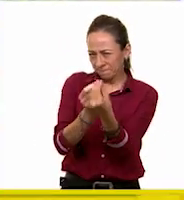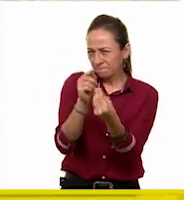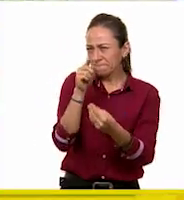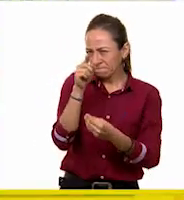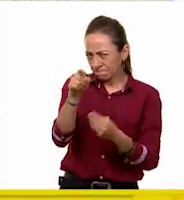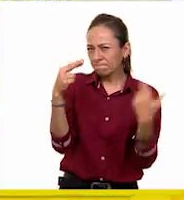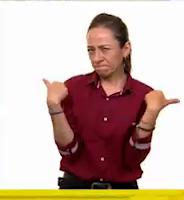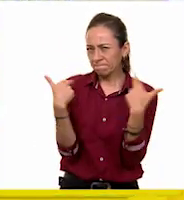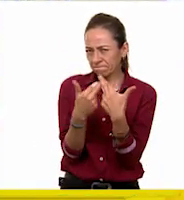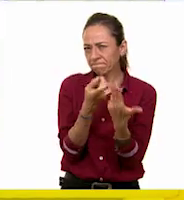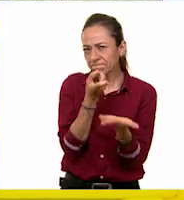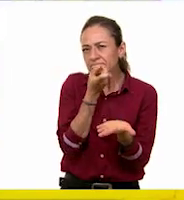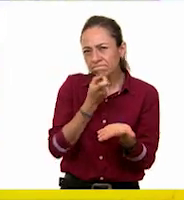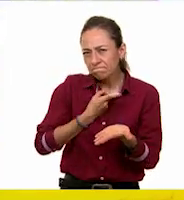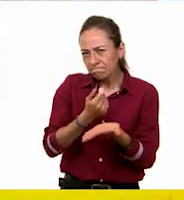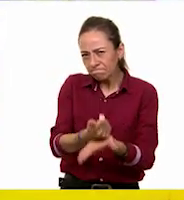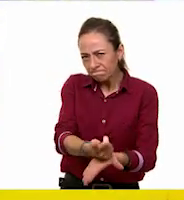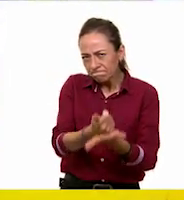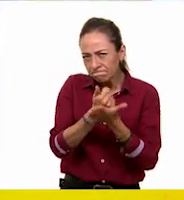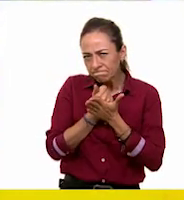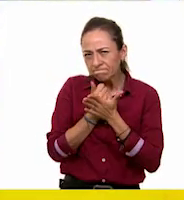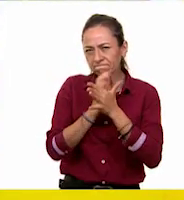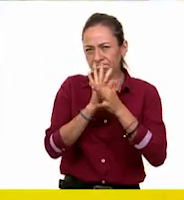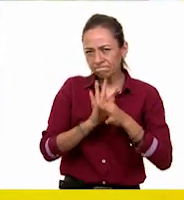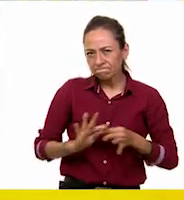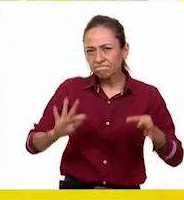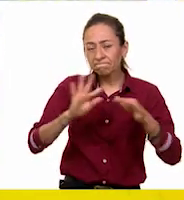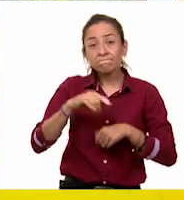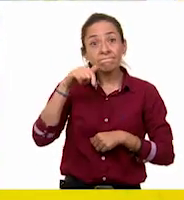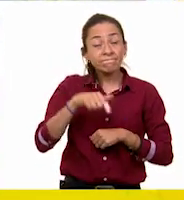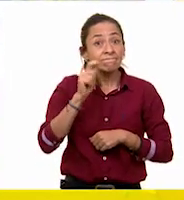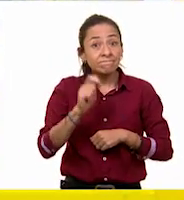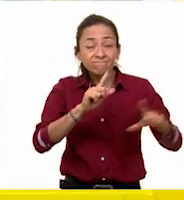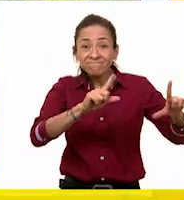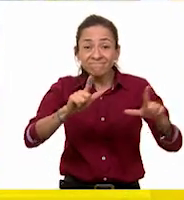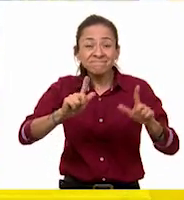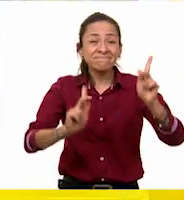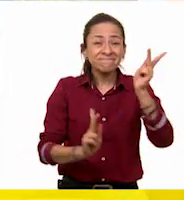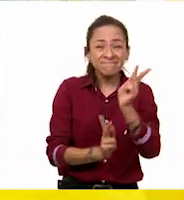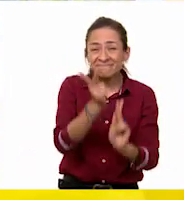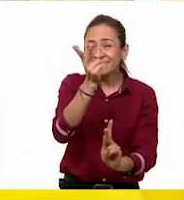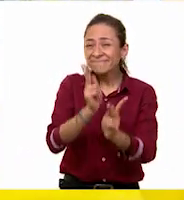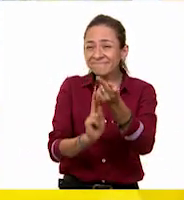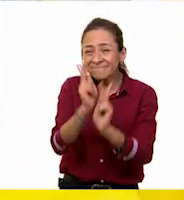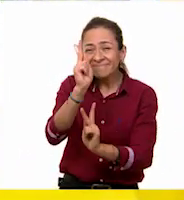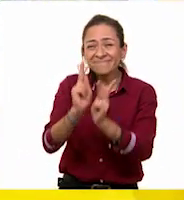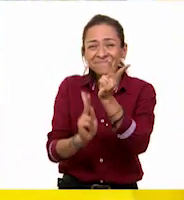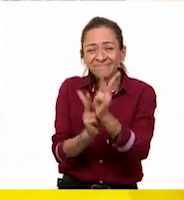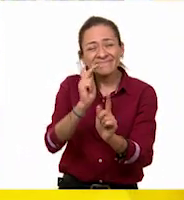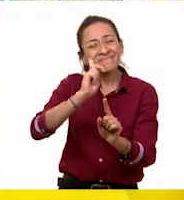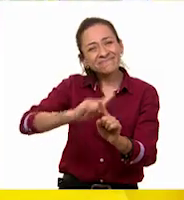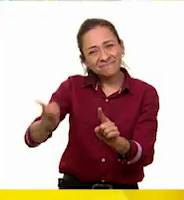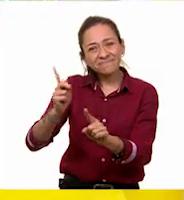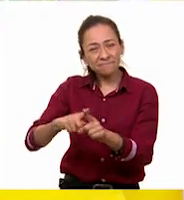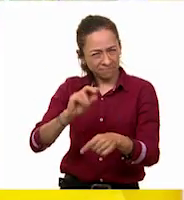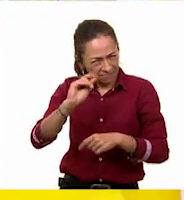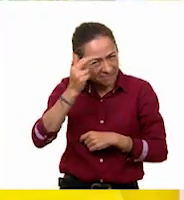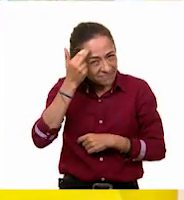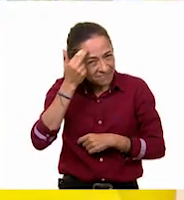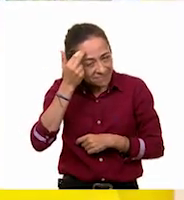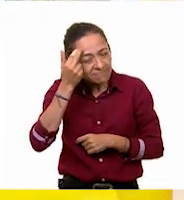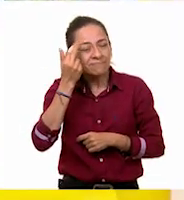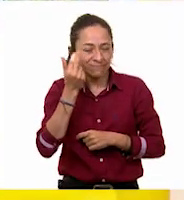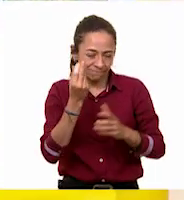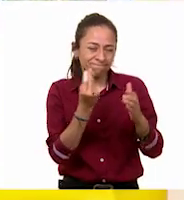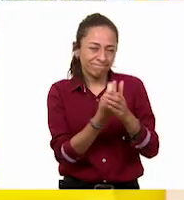tenemos diferentes exposiciones de plantas. Y si ustedes recuerdan, las plantas también las podemos clasificar